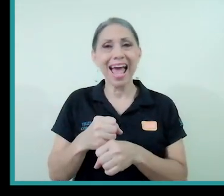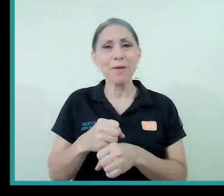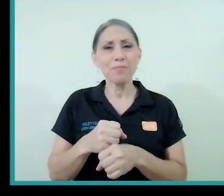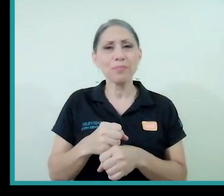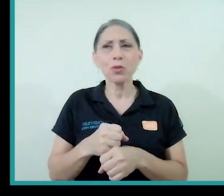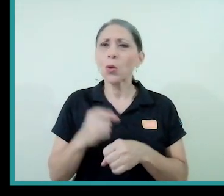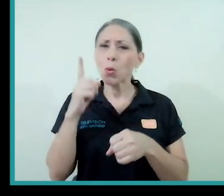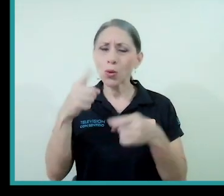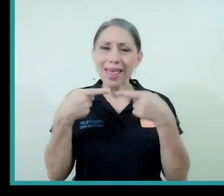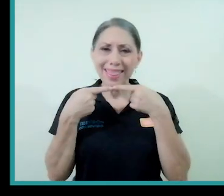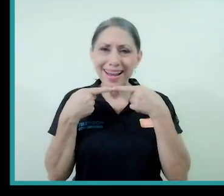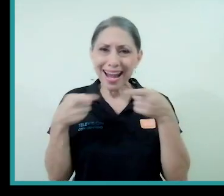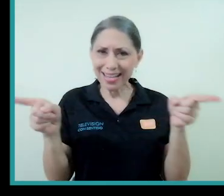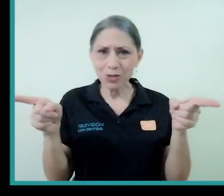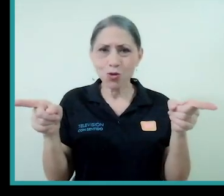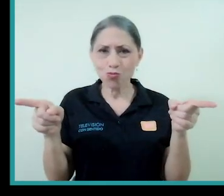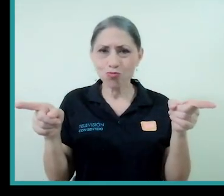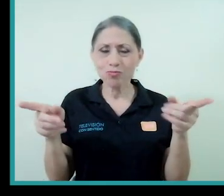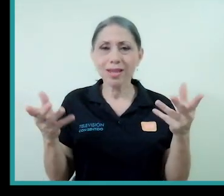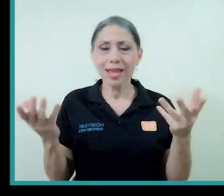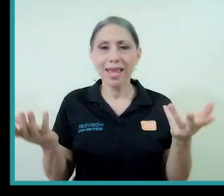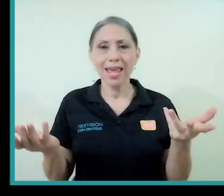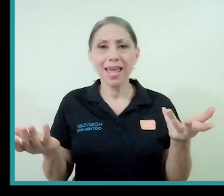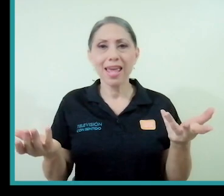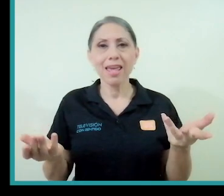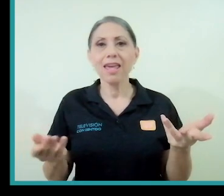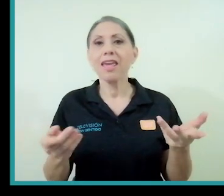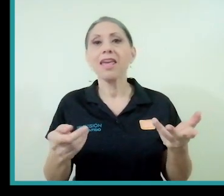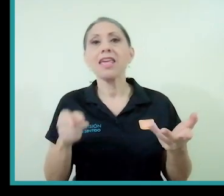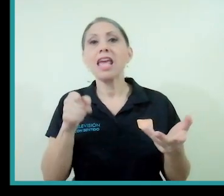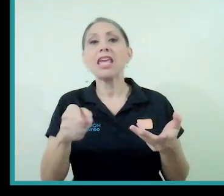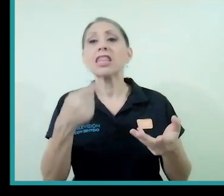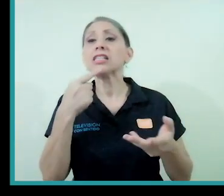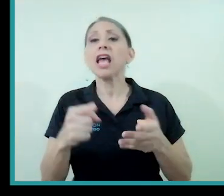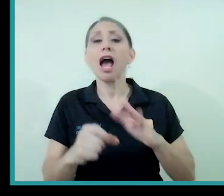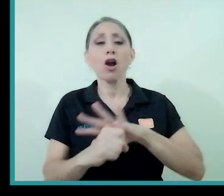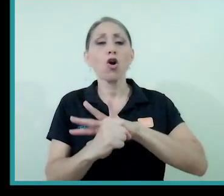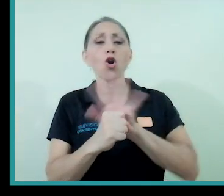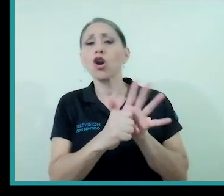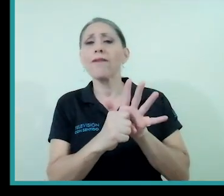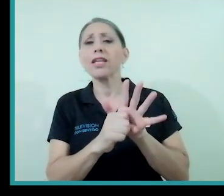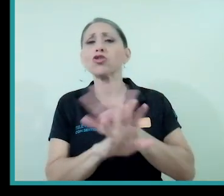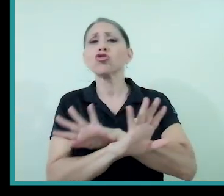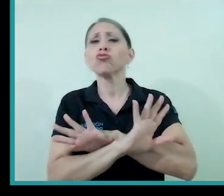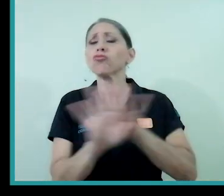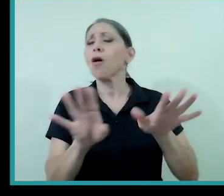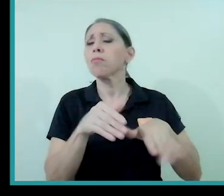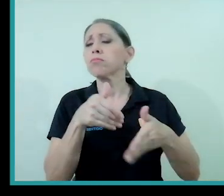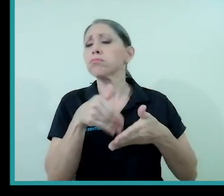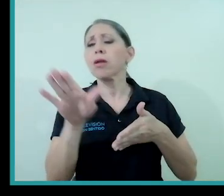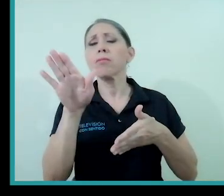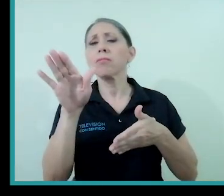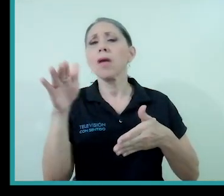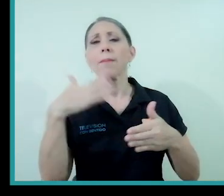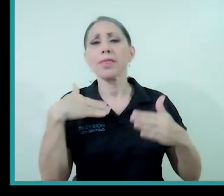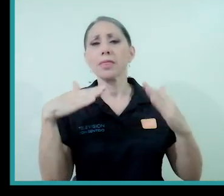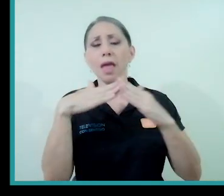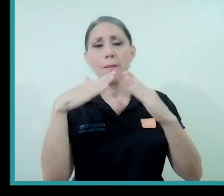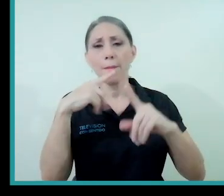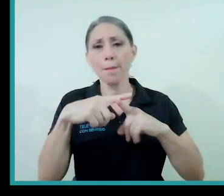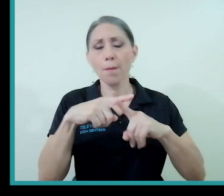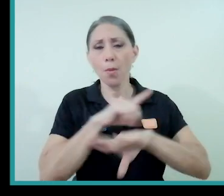una declaración en la cual desterraba el coronavirus de su, me imagino que de su templo.